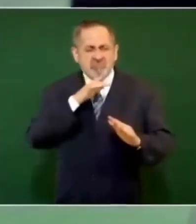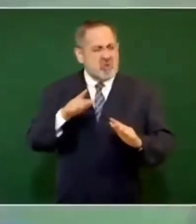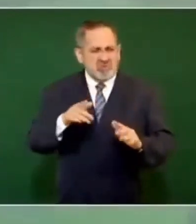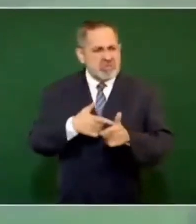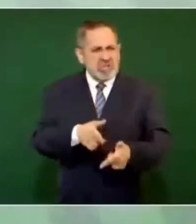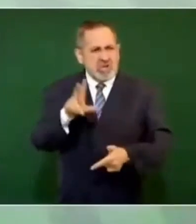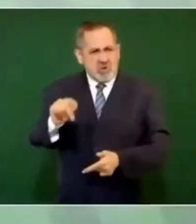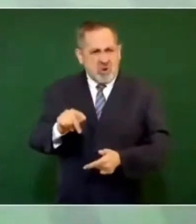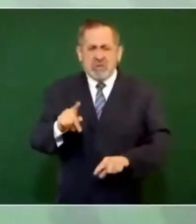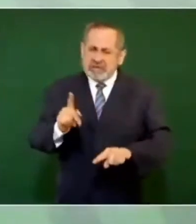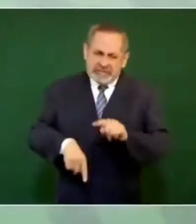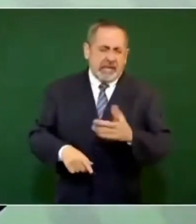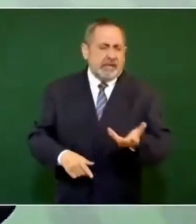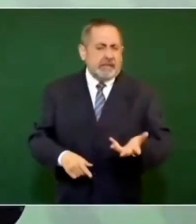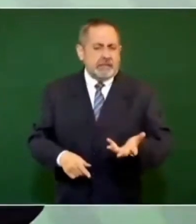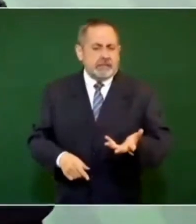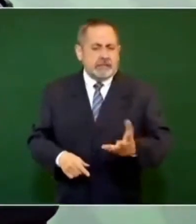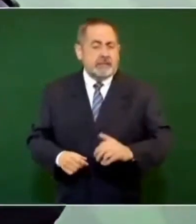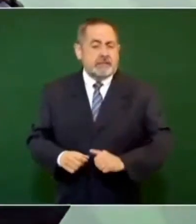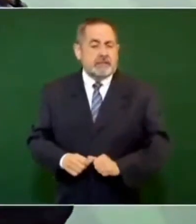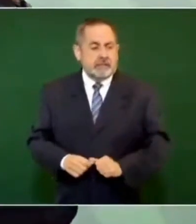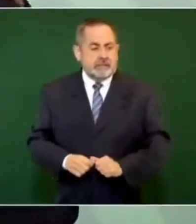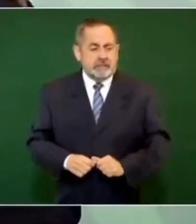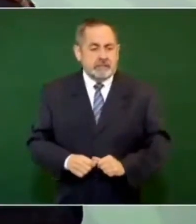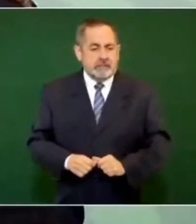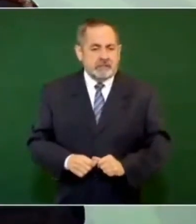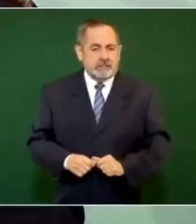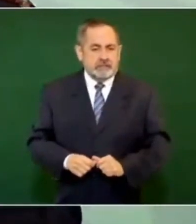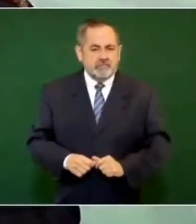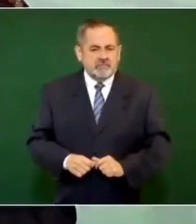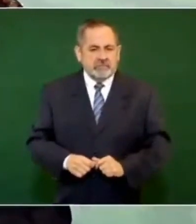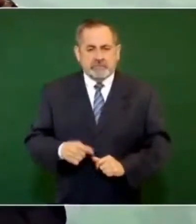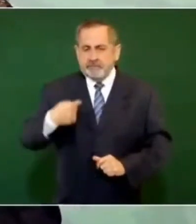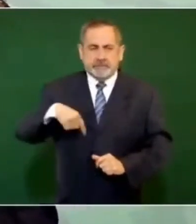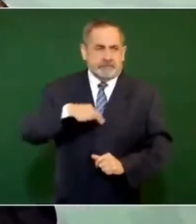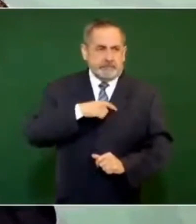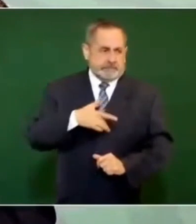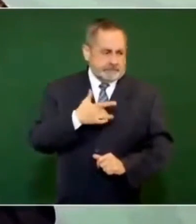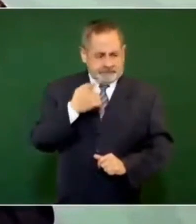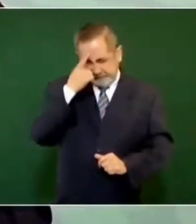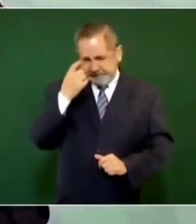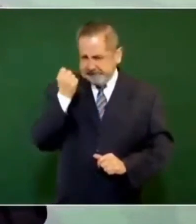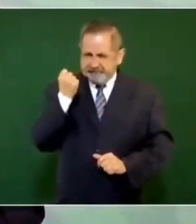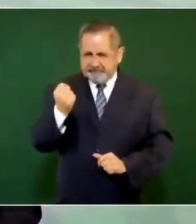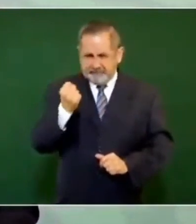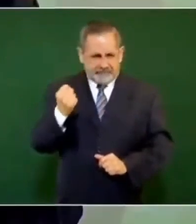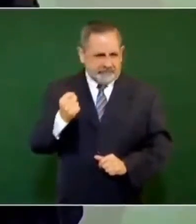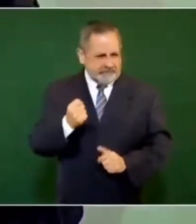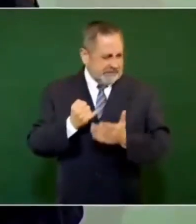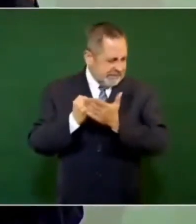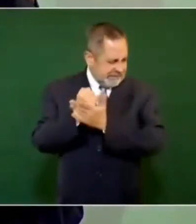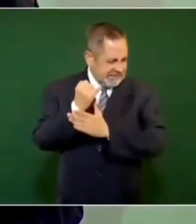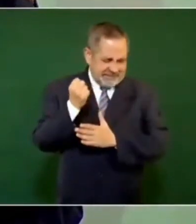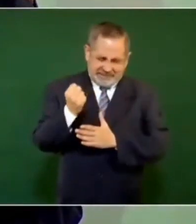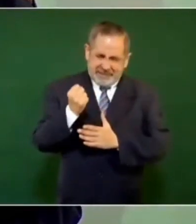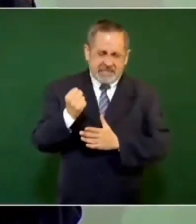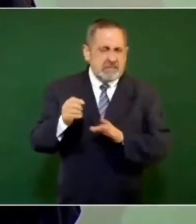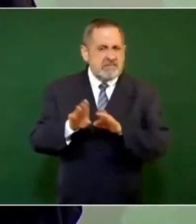severos, radicales,